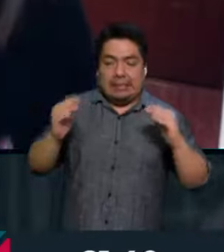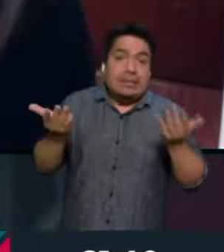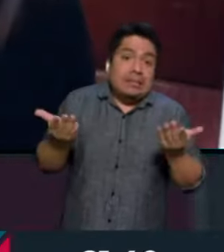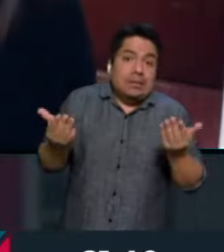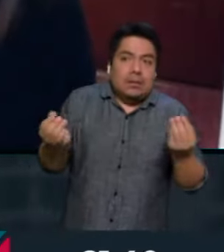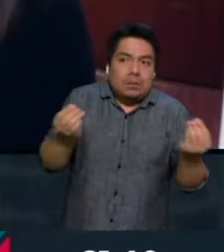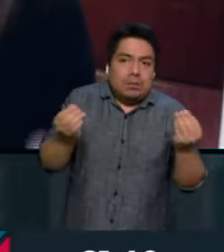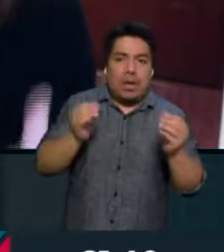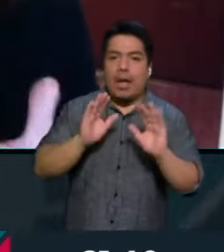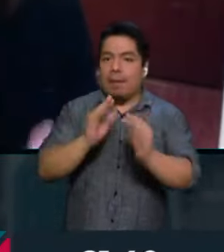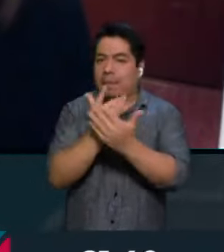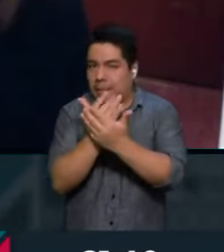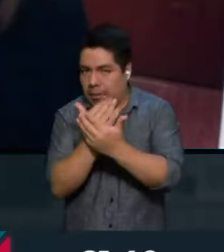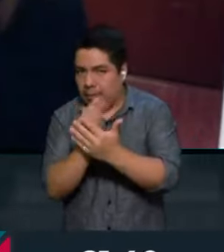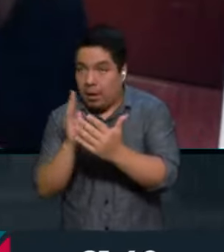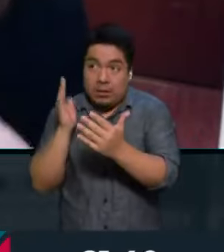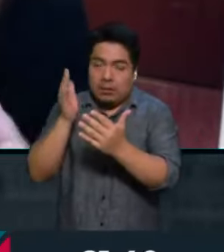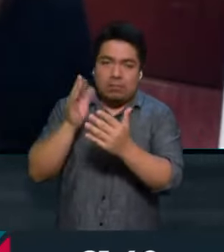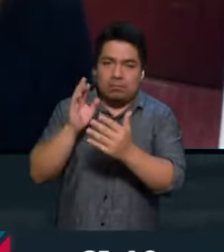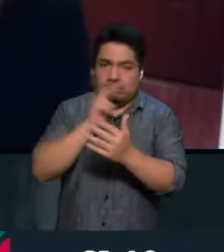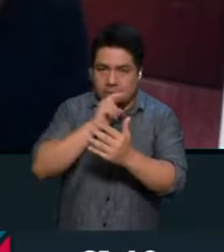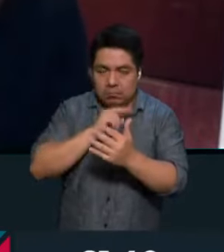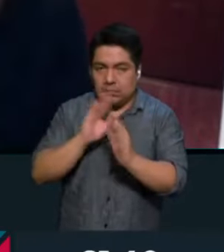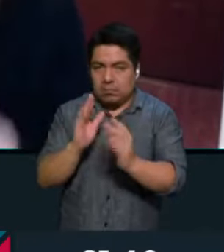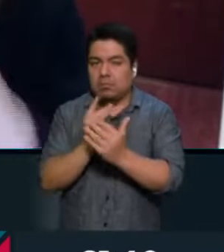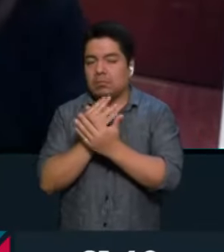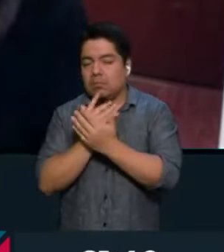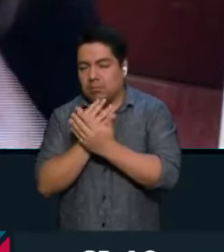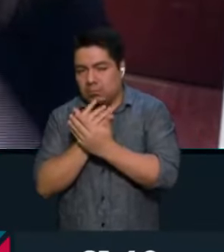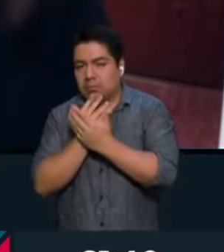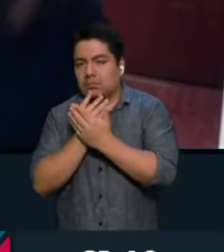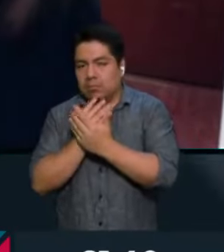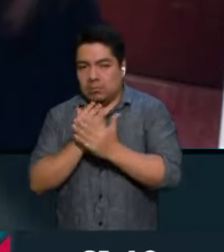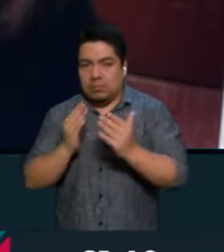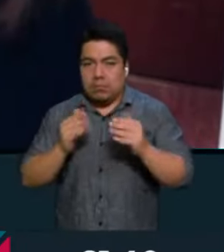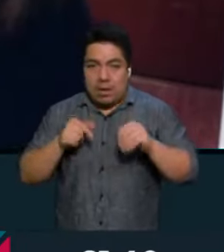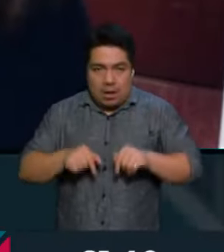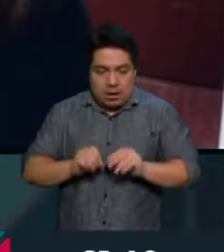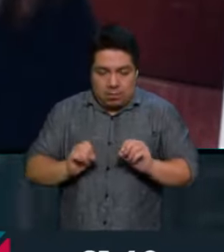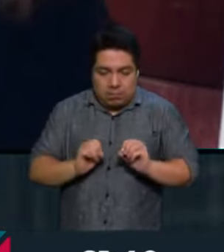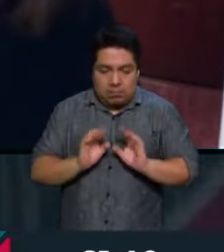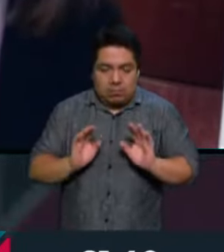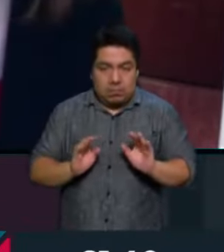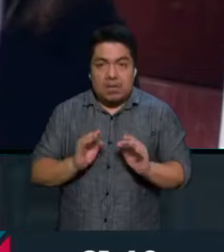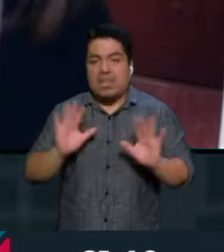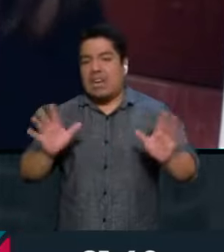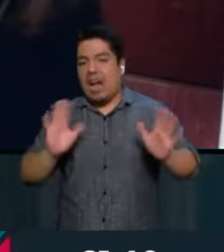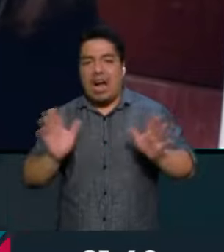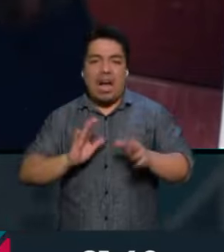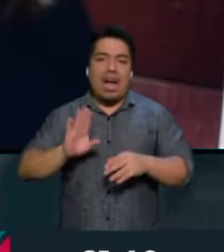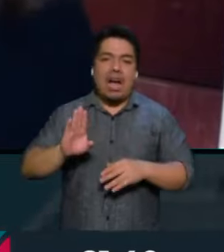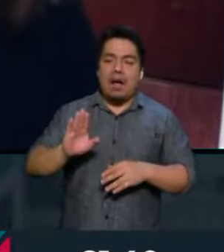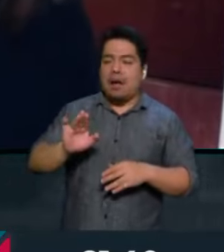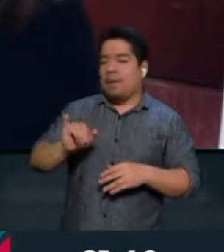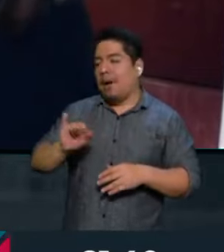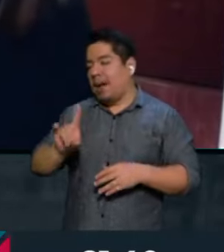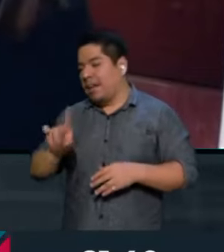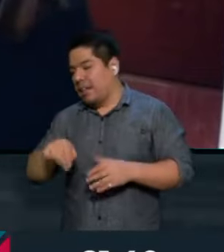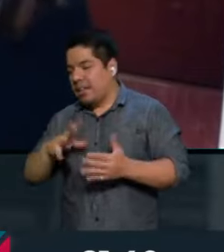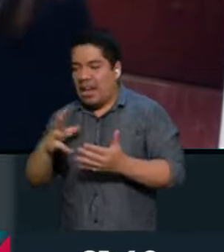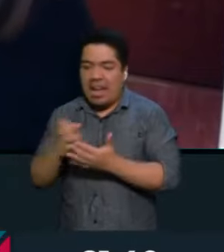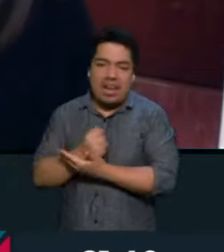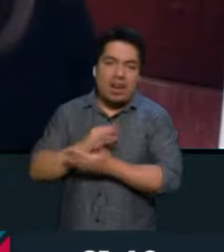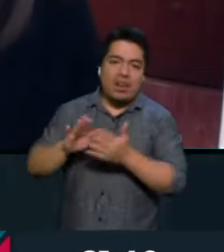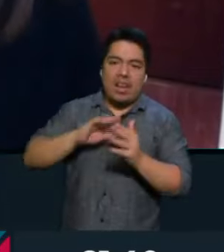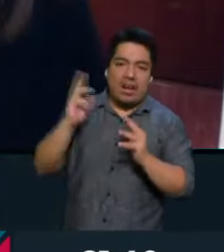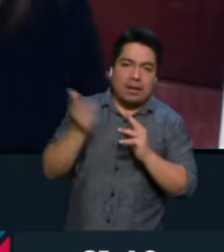No nos adelantemos como no nos debemos, no nos adelantemos, nosotros no lo hicimos, a decir que ya Biden ya ganó porque el intento